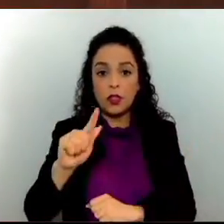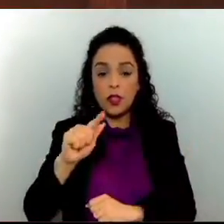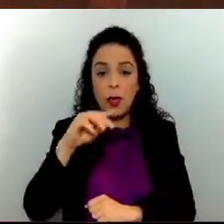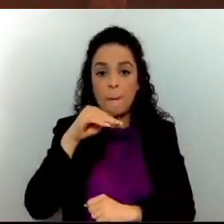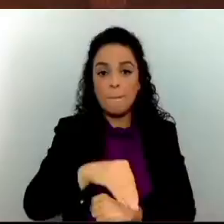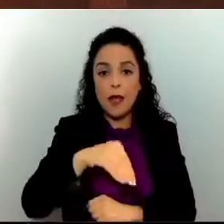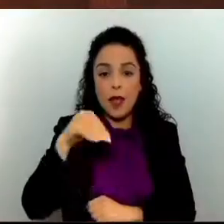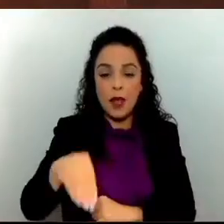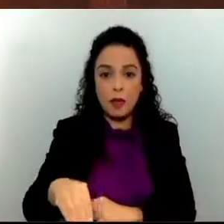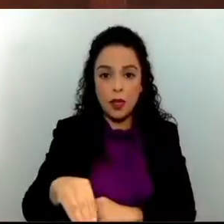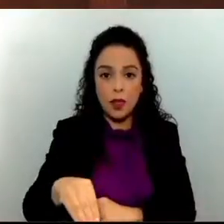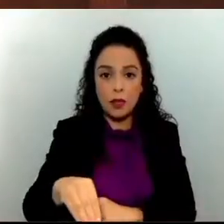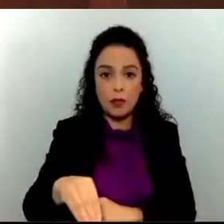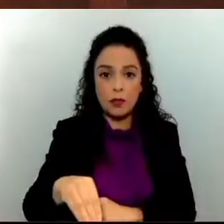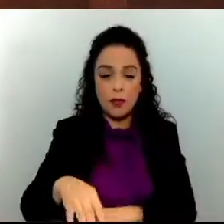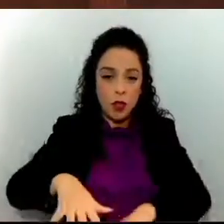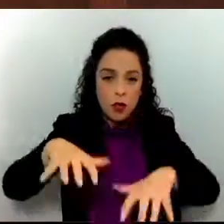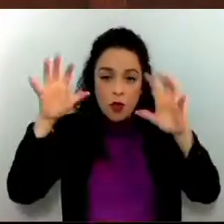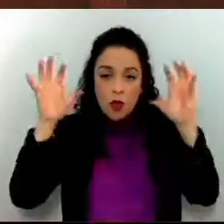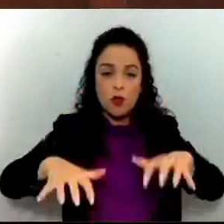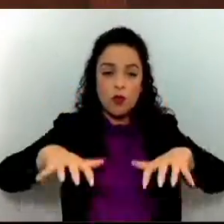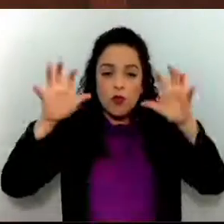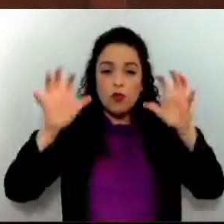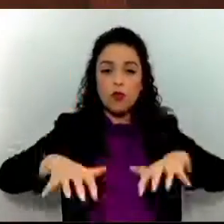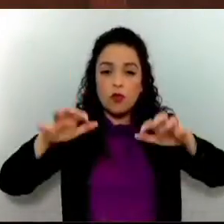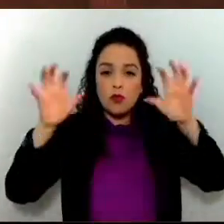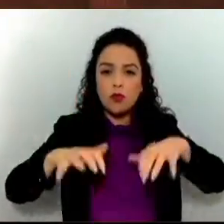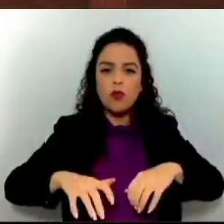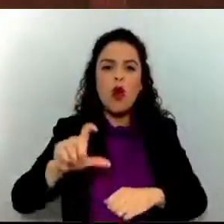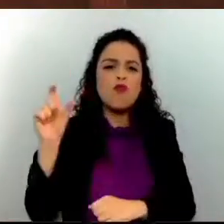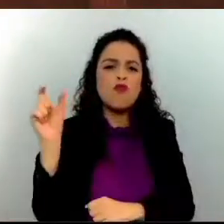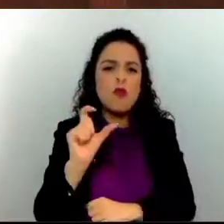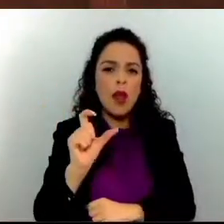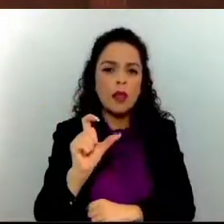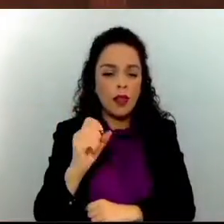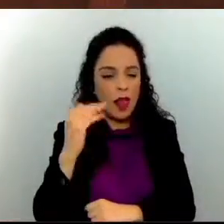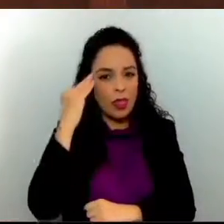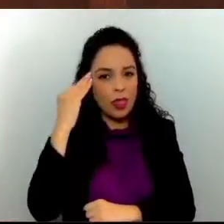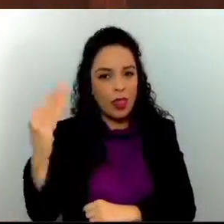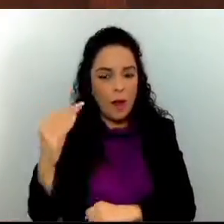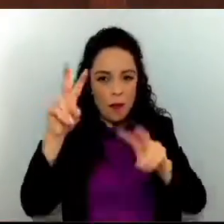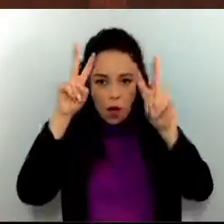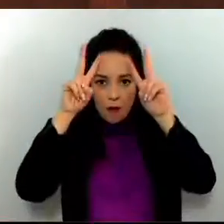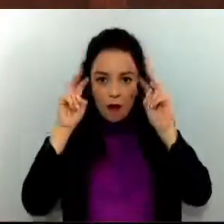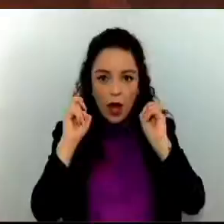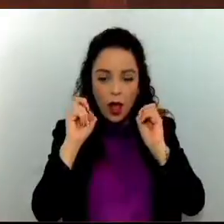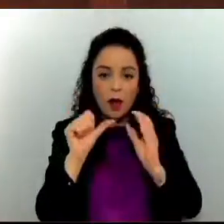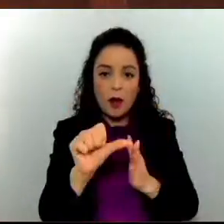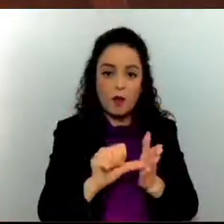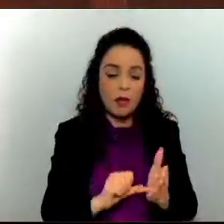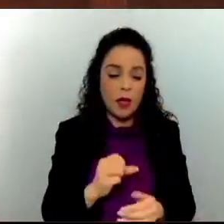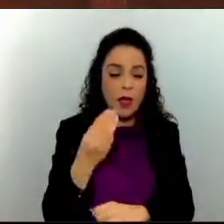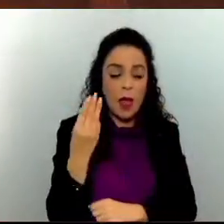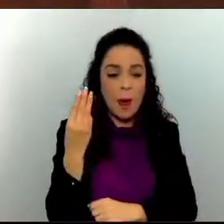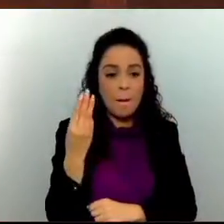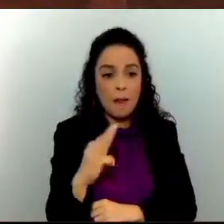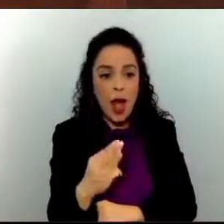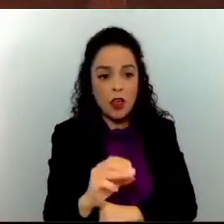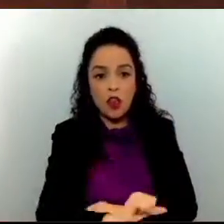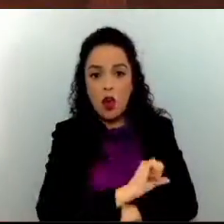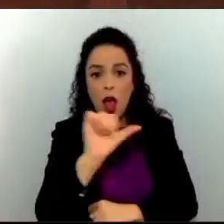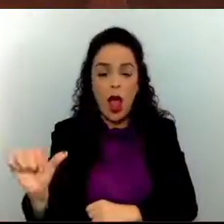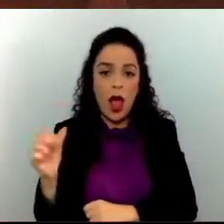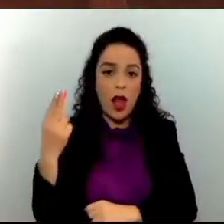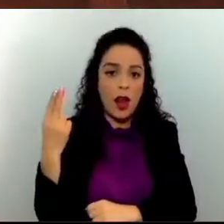se presentan principalmente durante el verano en los meses de mayo a noviembre, lo cual hace que el promedio de